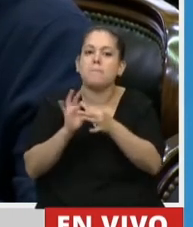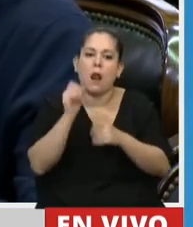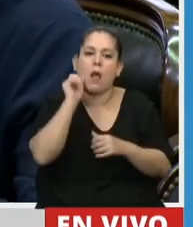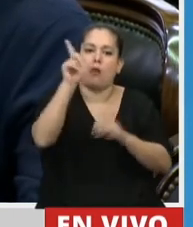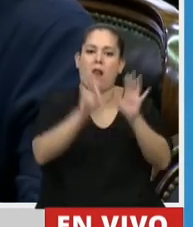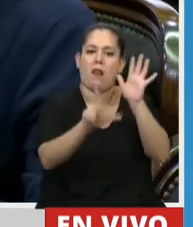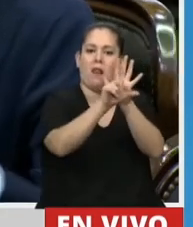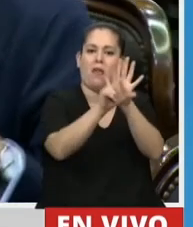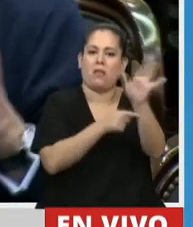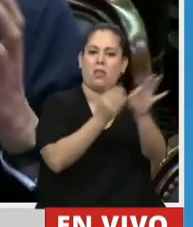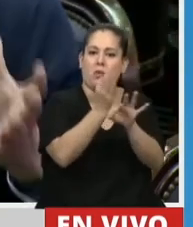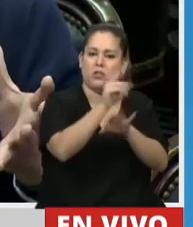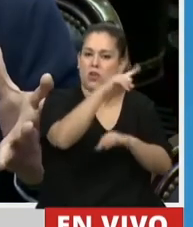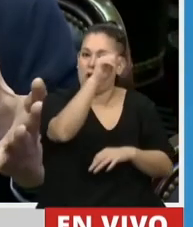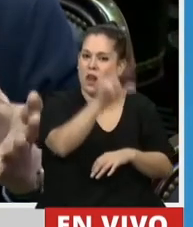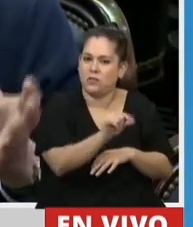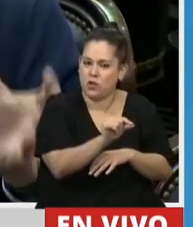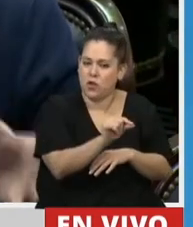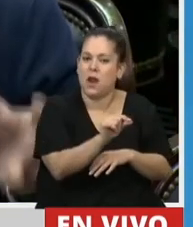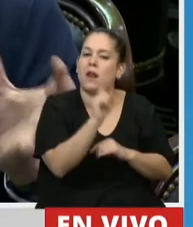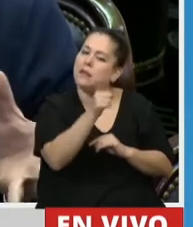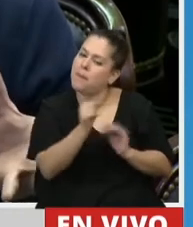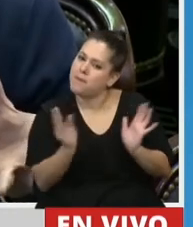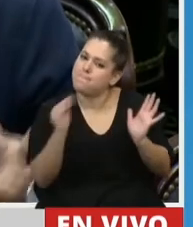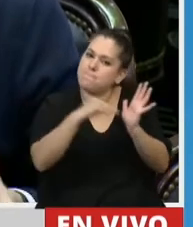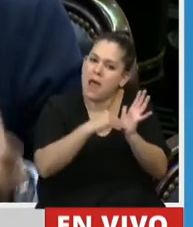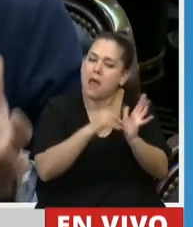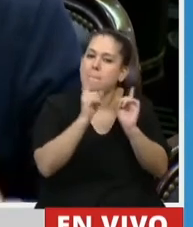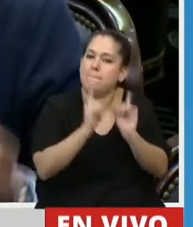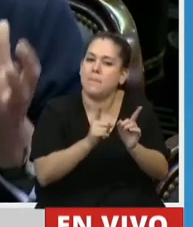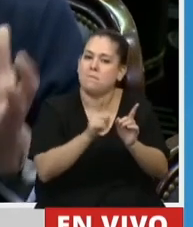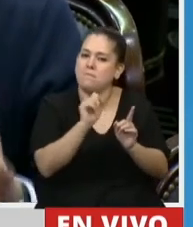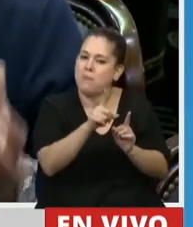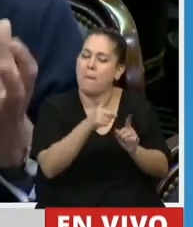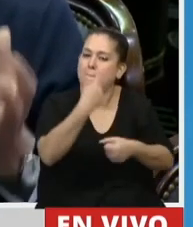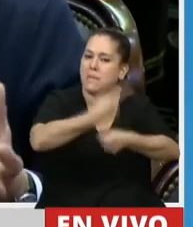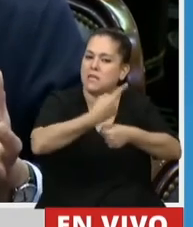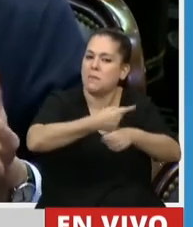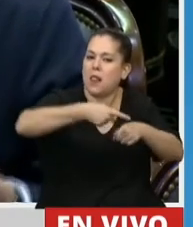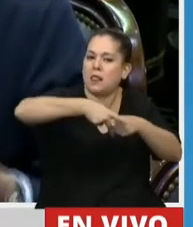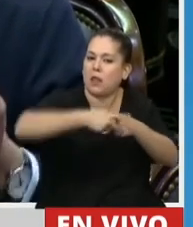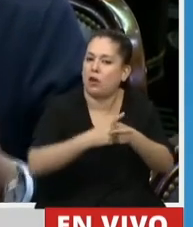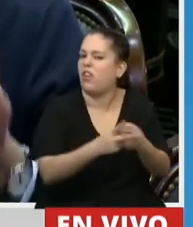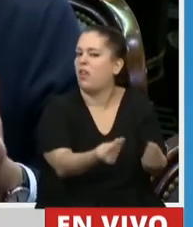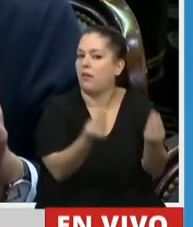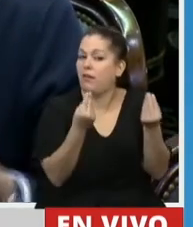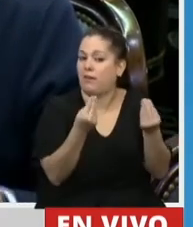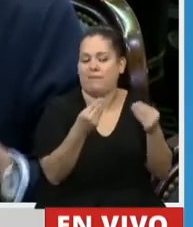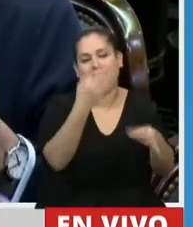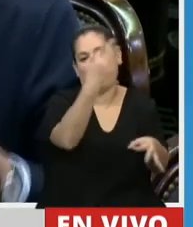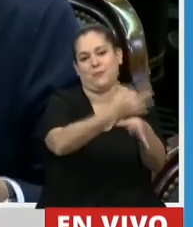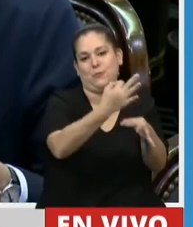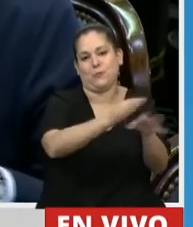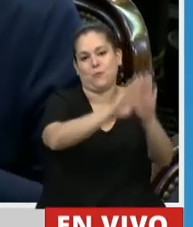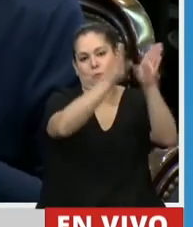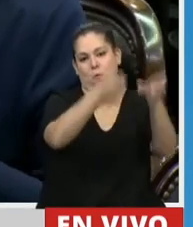Nacional y como complemento, como bien le decía, de lo que es la principal tecnología, que es la escuela y